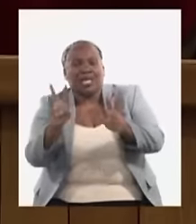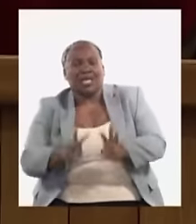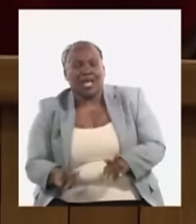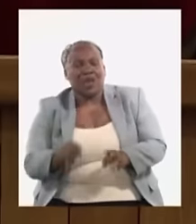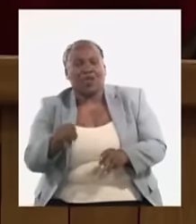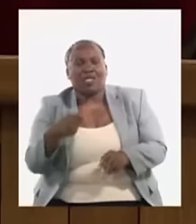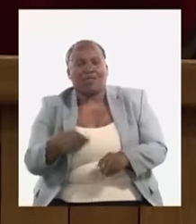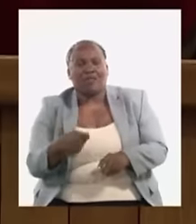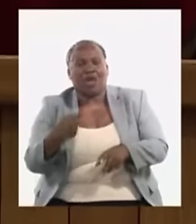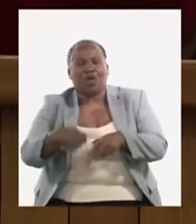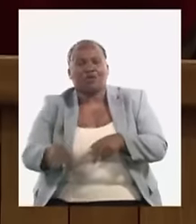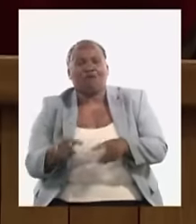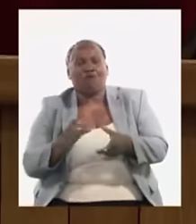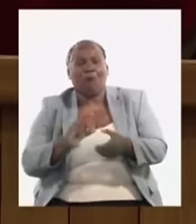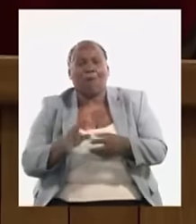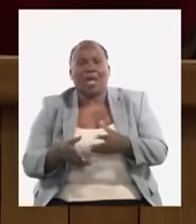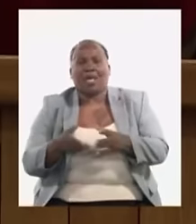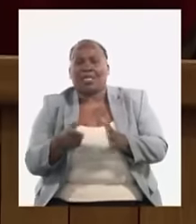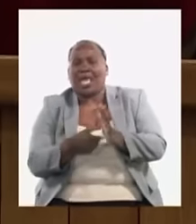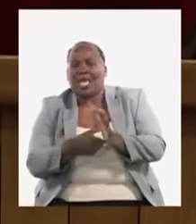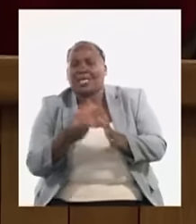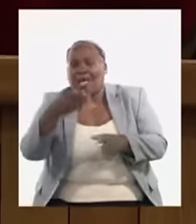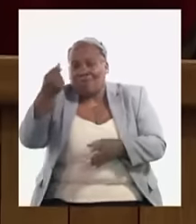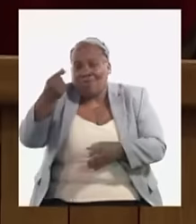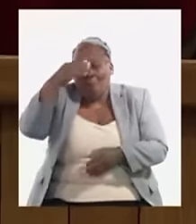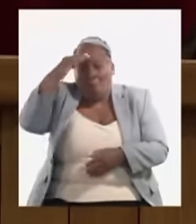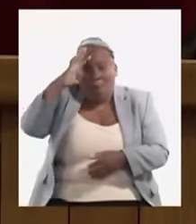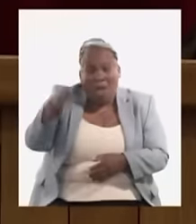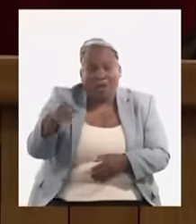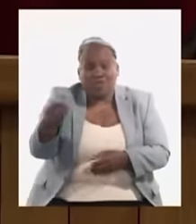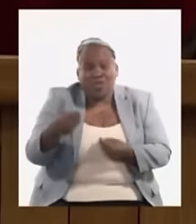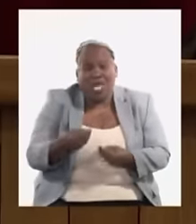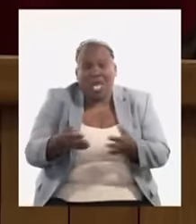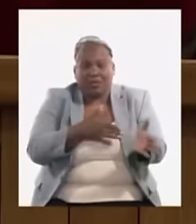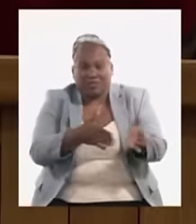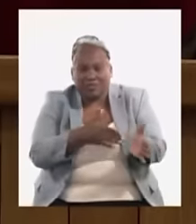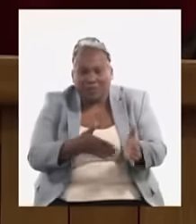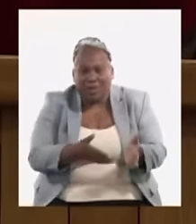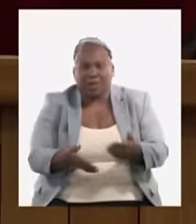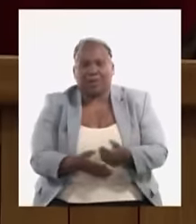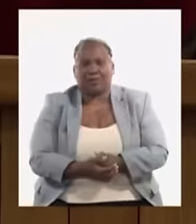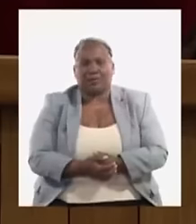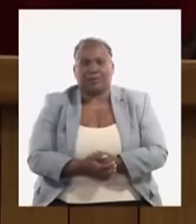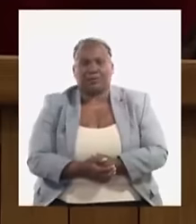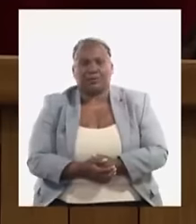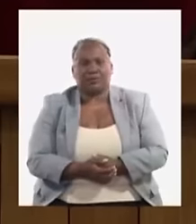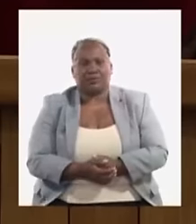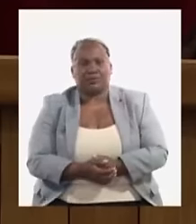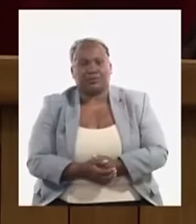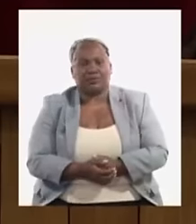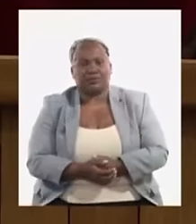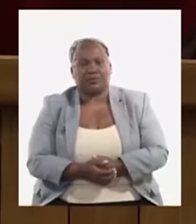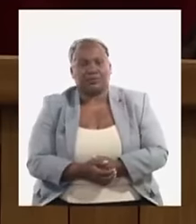otras vías. Y se ha generado indisciplina en este sentido. Ahora,